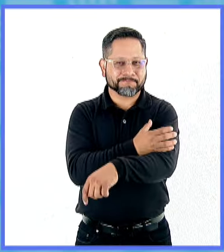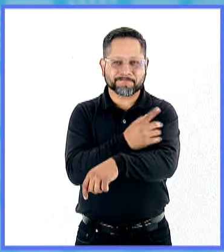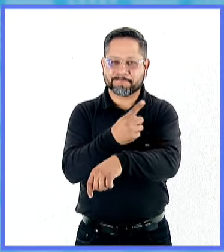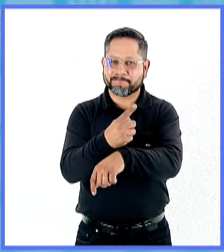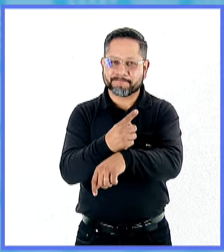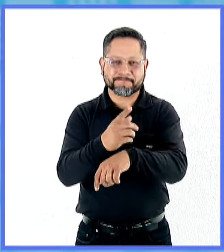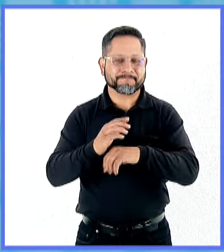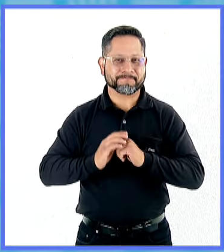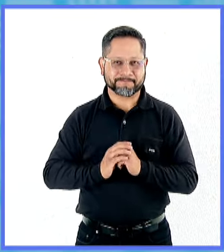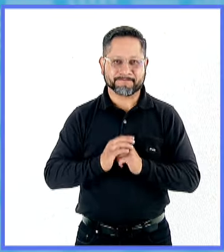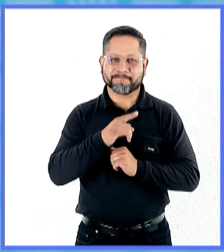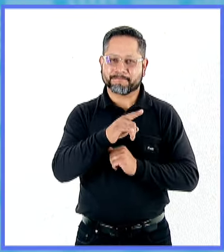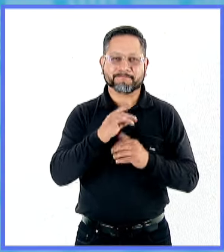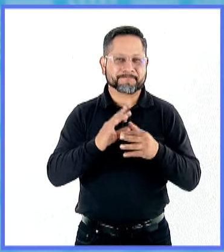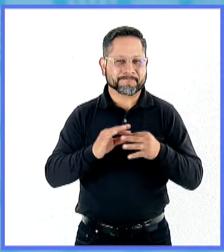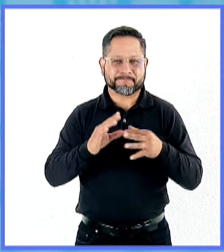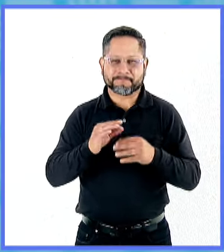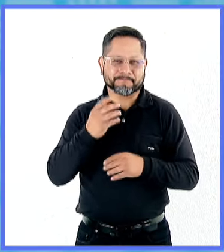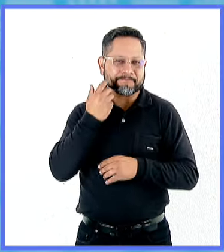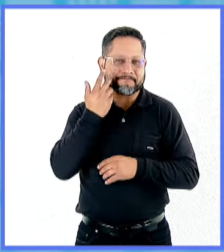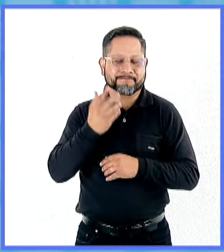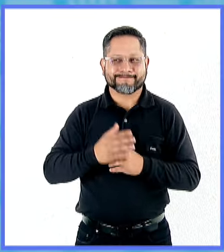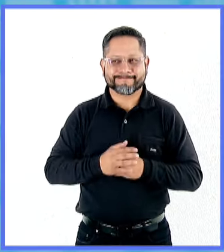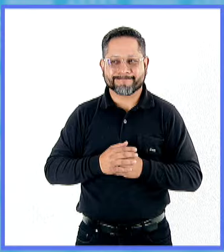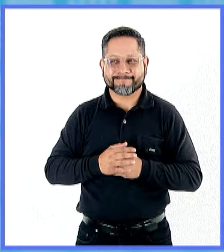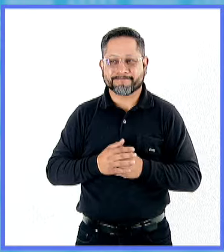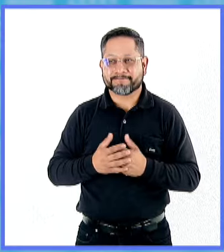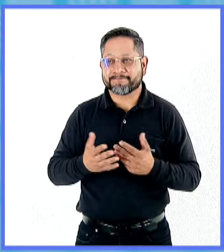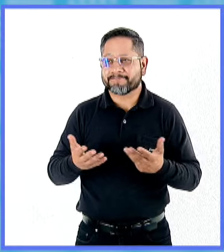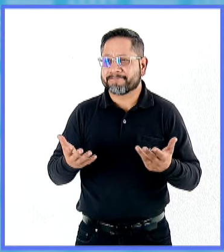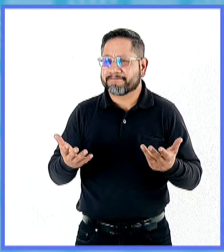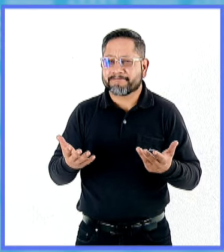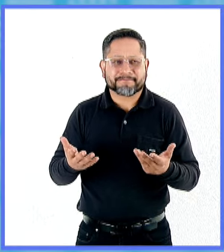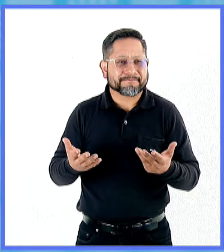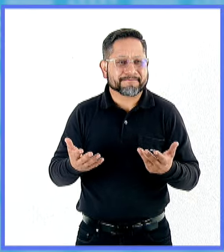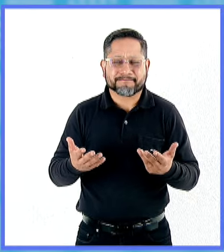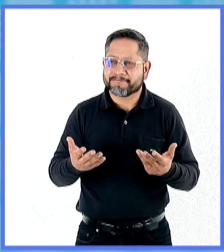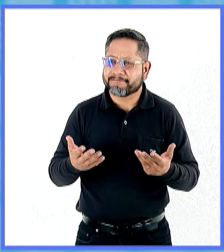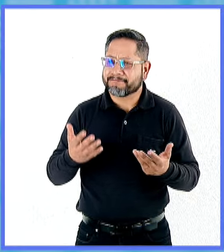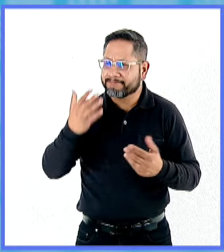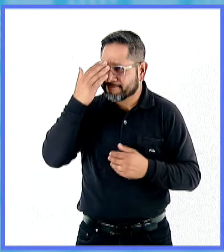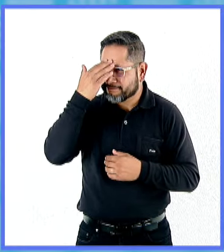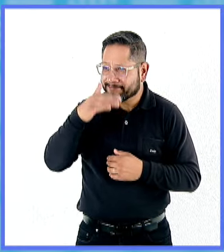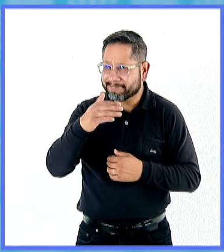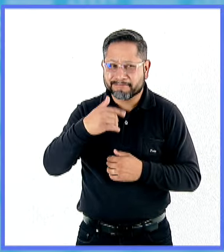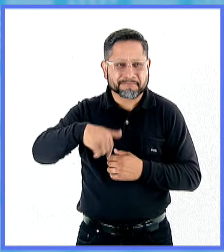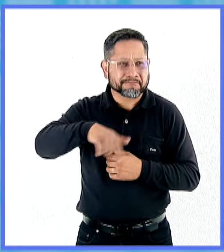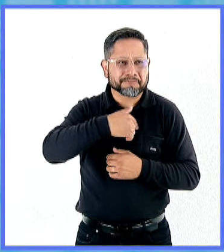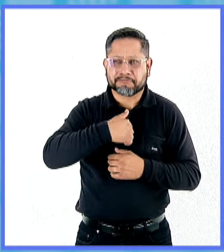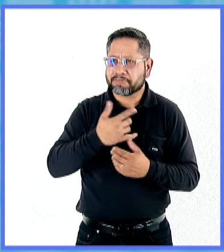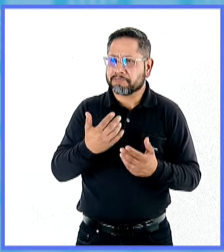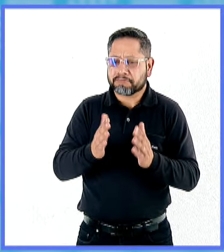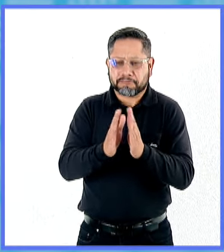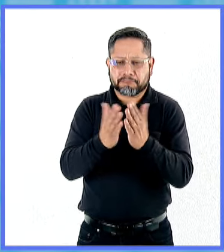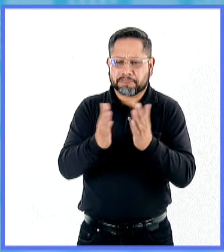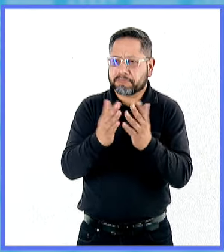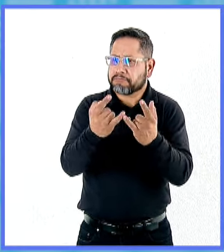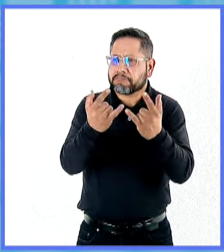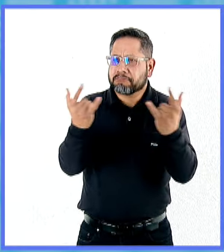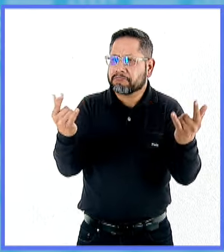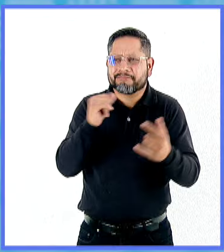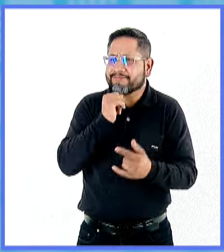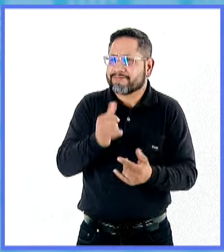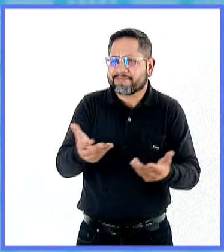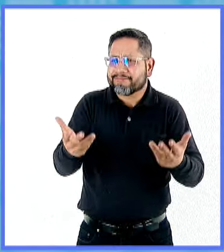hasta un poco de muy bien intencionada ingenuidad me dijo, Fernando, pero aquí no escribimos novelas. Y le dije,